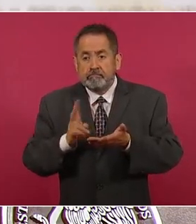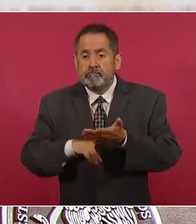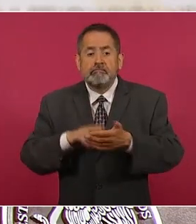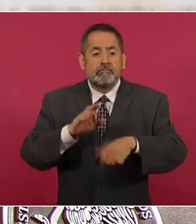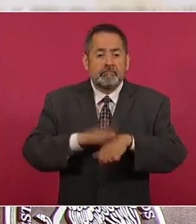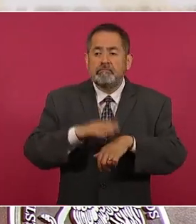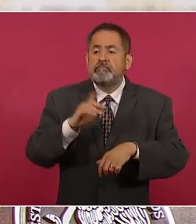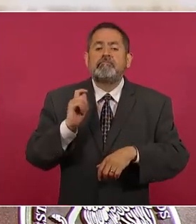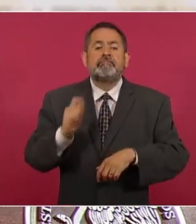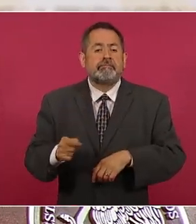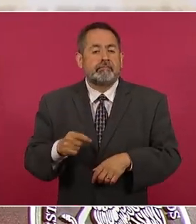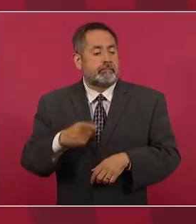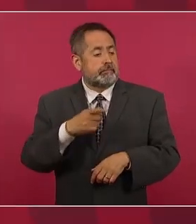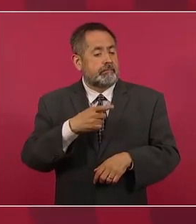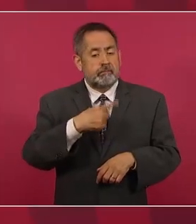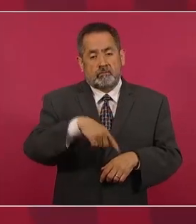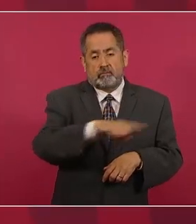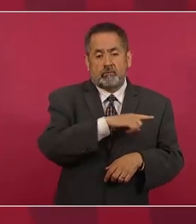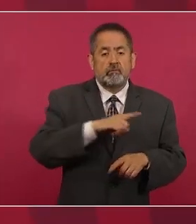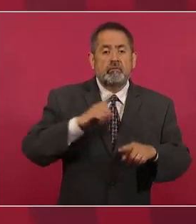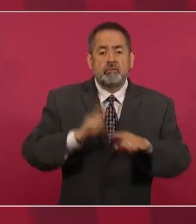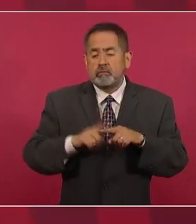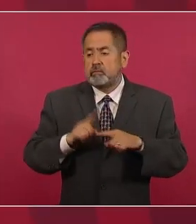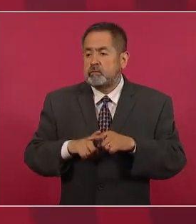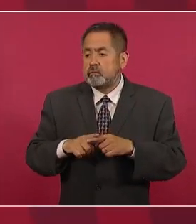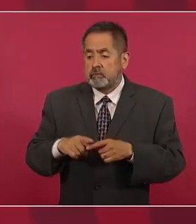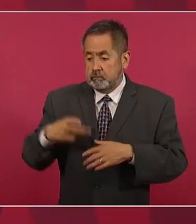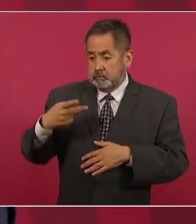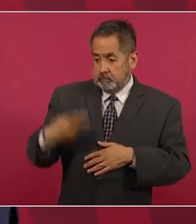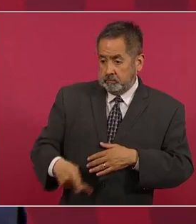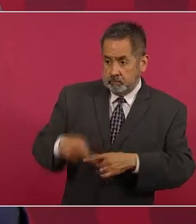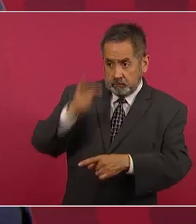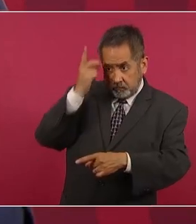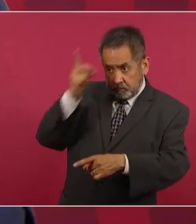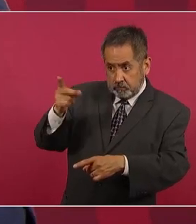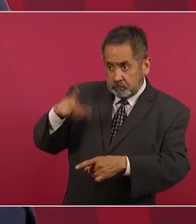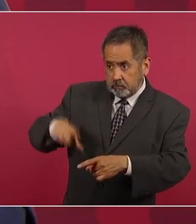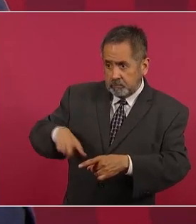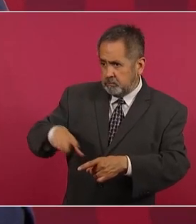sino quedarse con los bienes públicos,